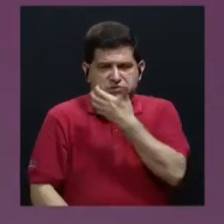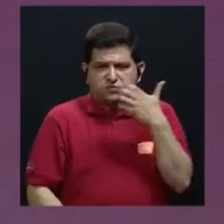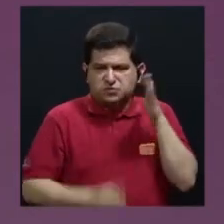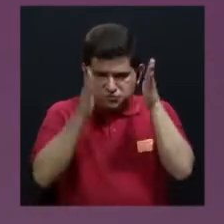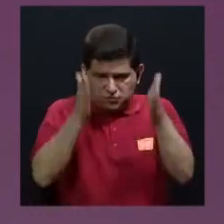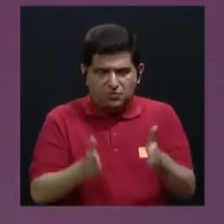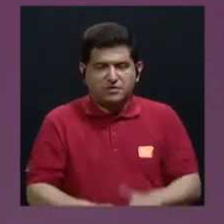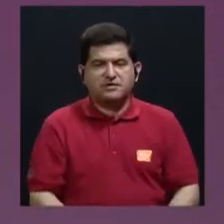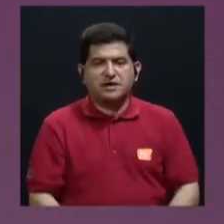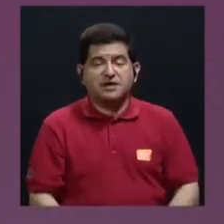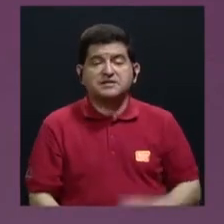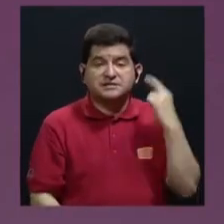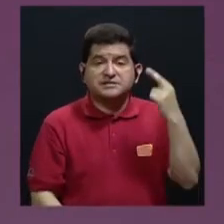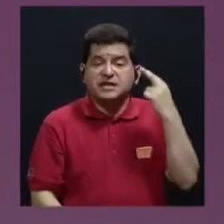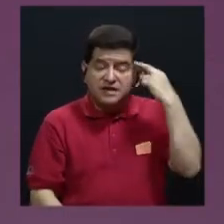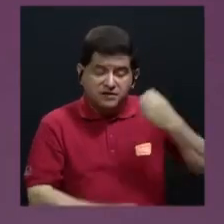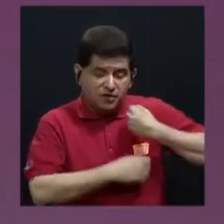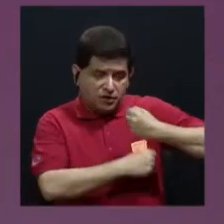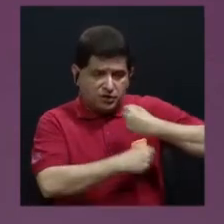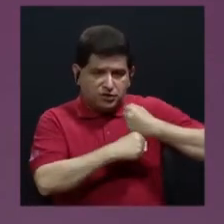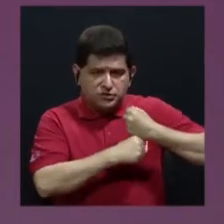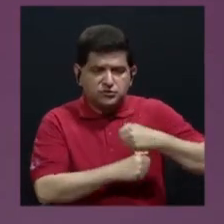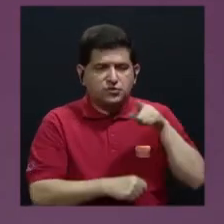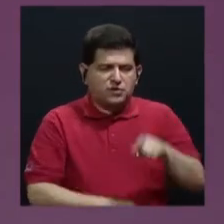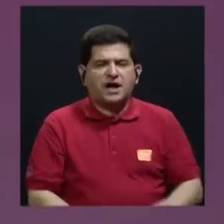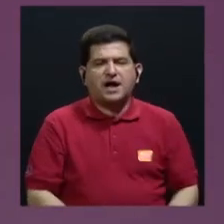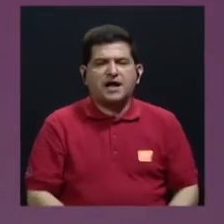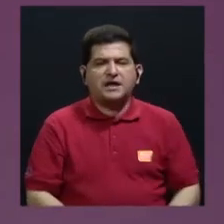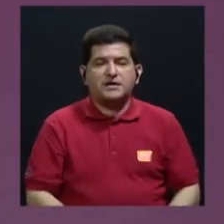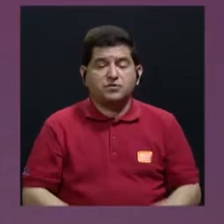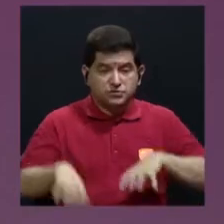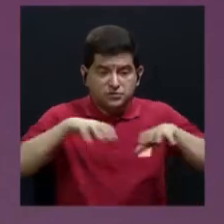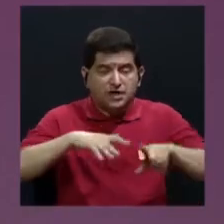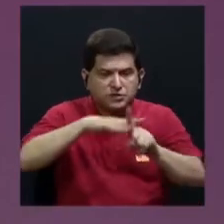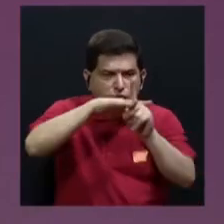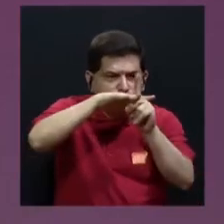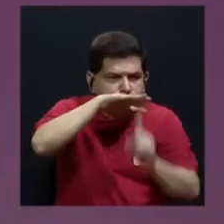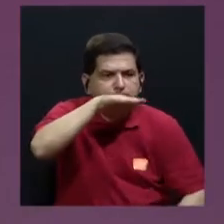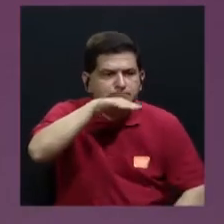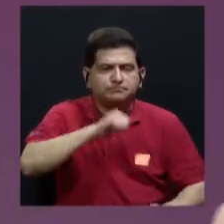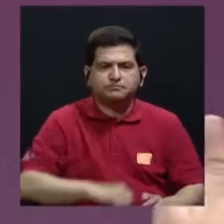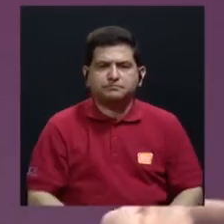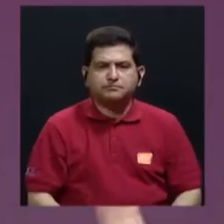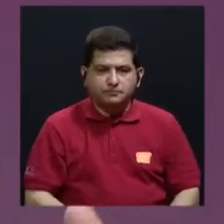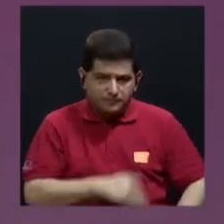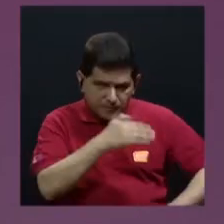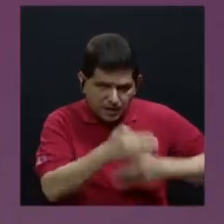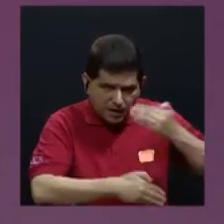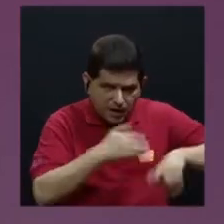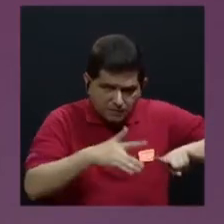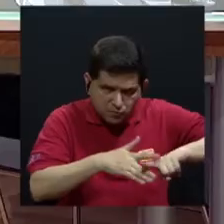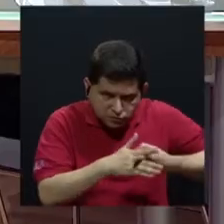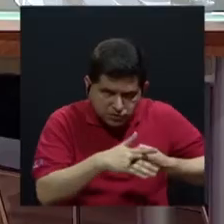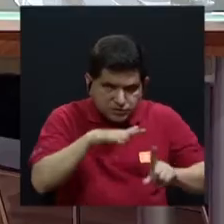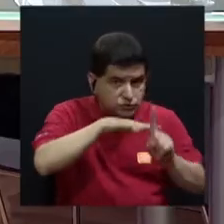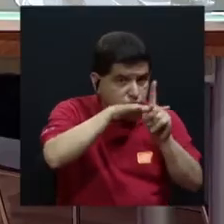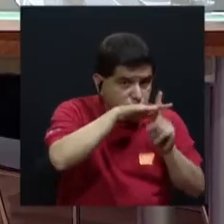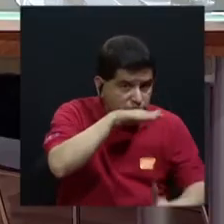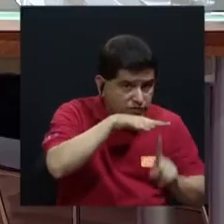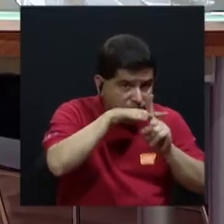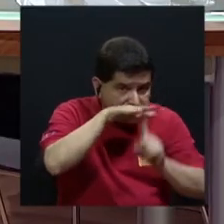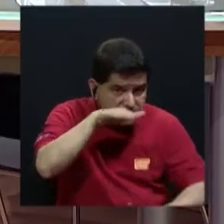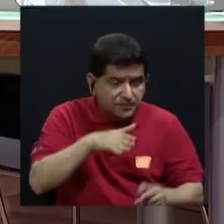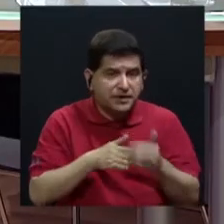es por eso que llega el ejército y los desaparece, ¿verdad? El proceso se inicia con la desaparición de los